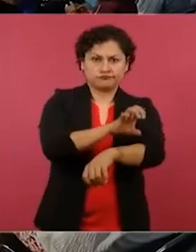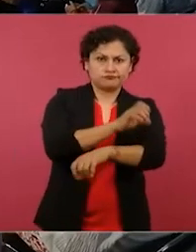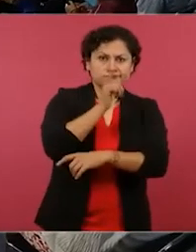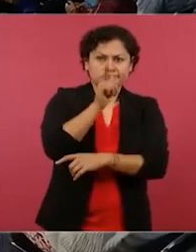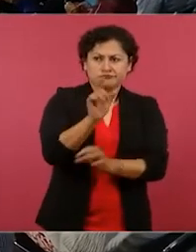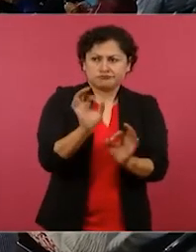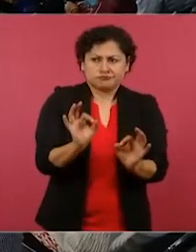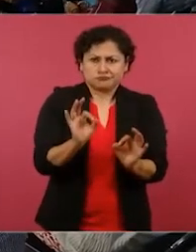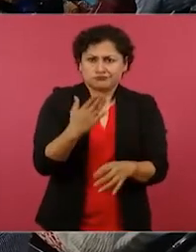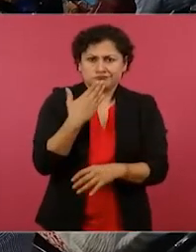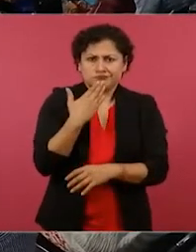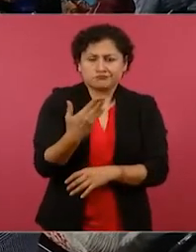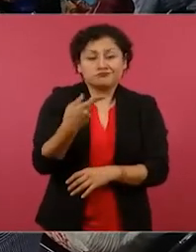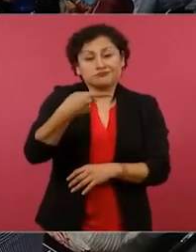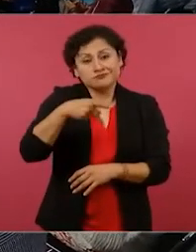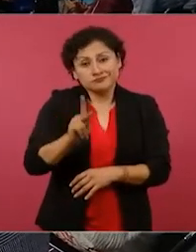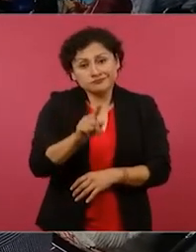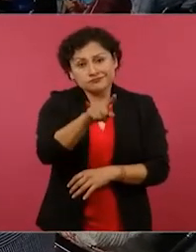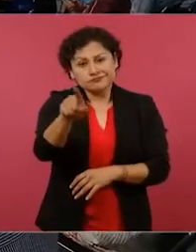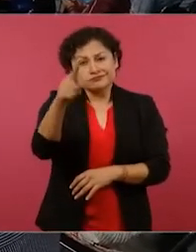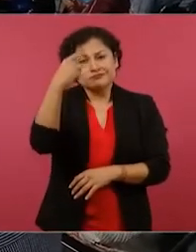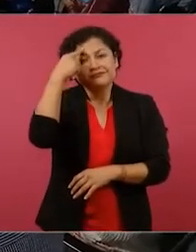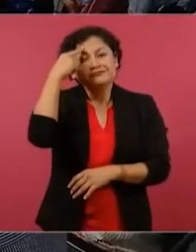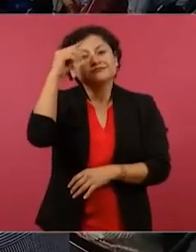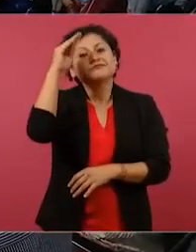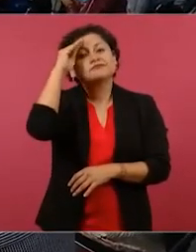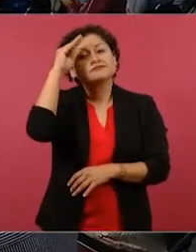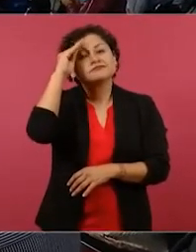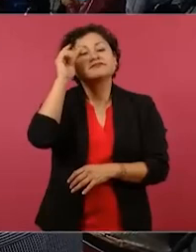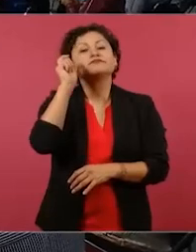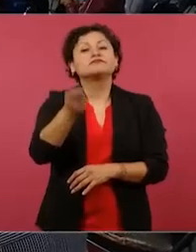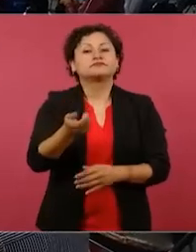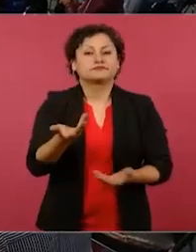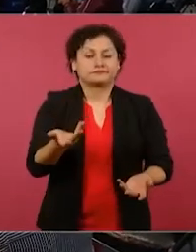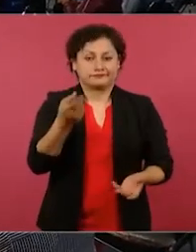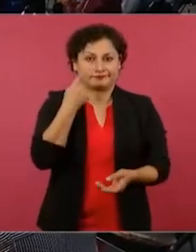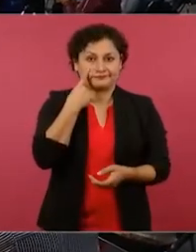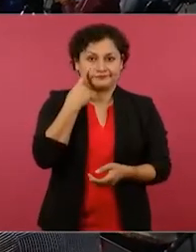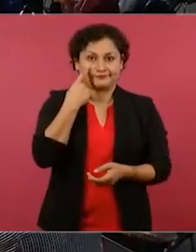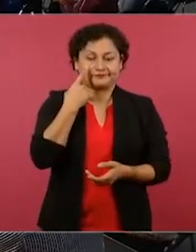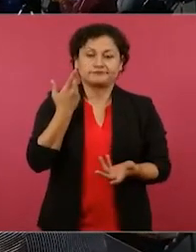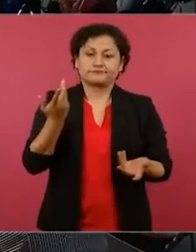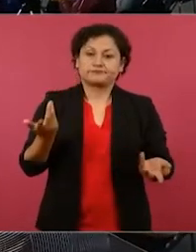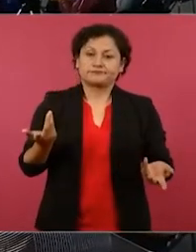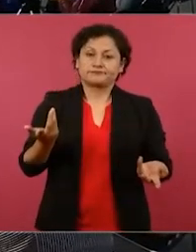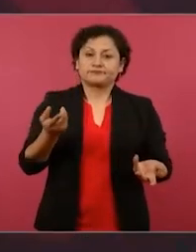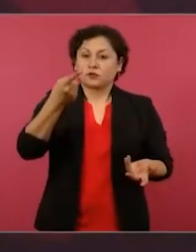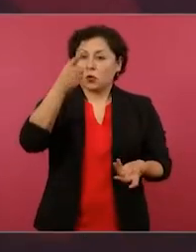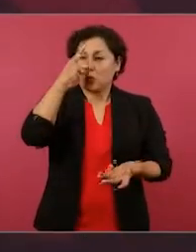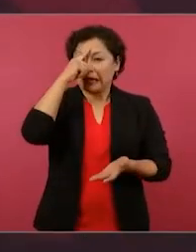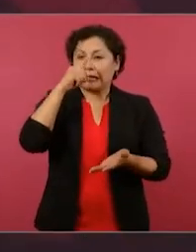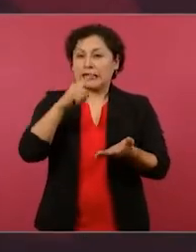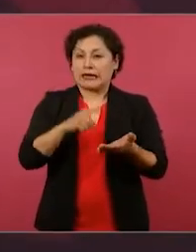imagínense que no hubiésemos intervenido